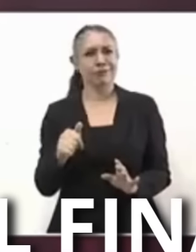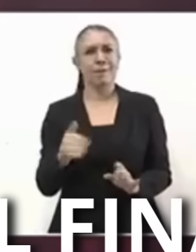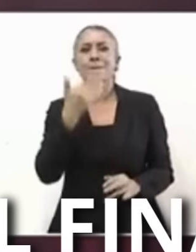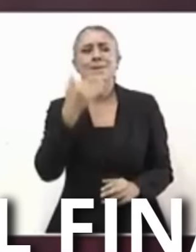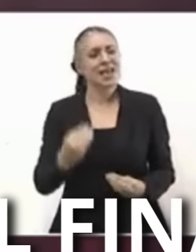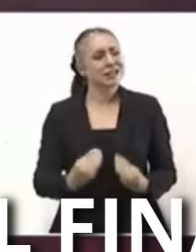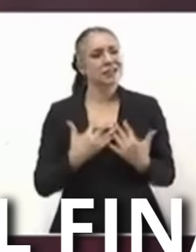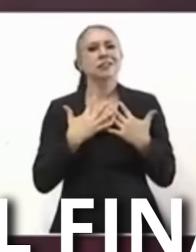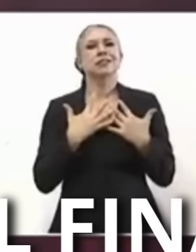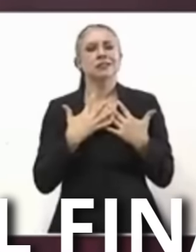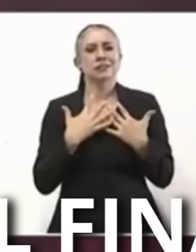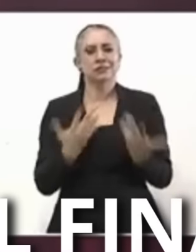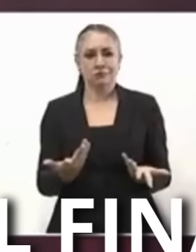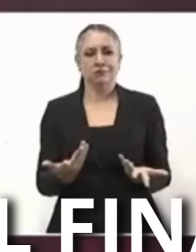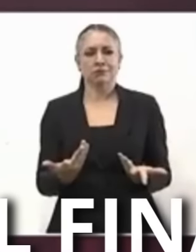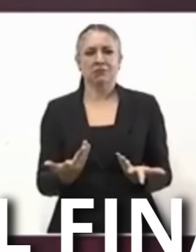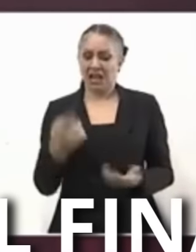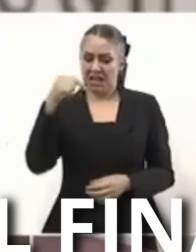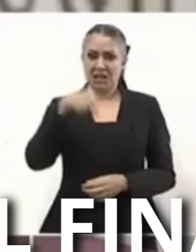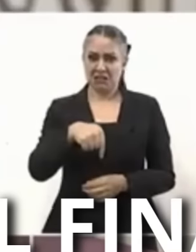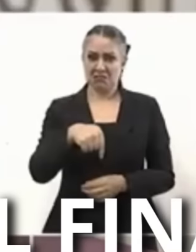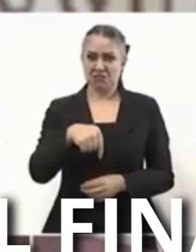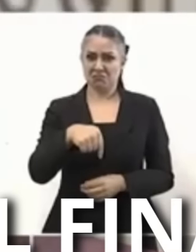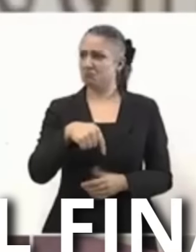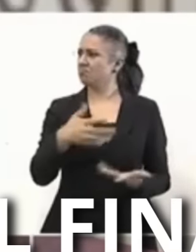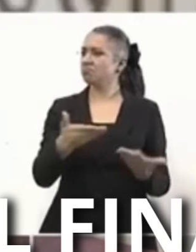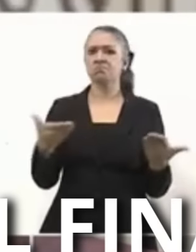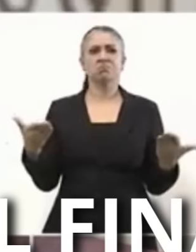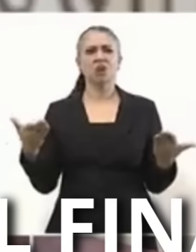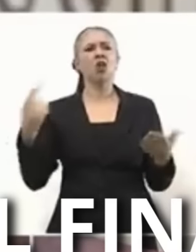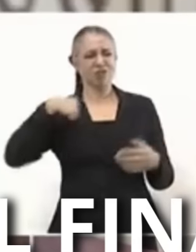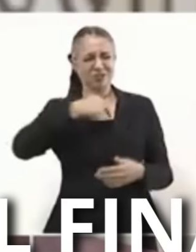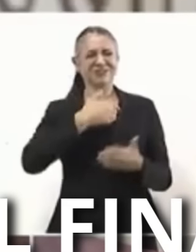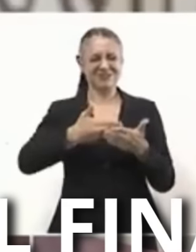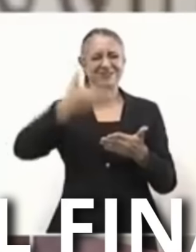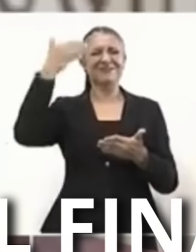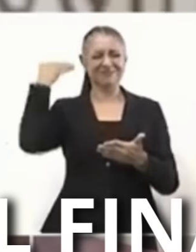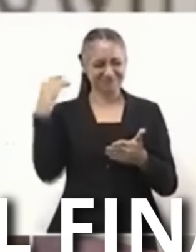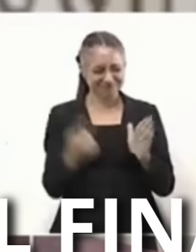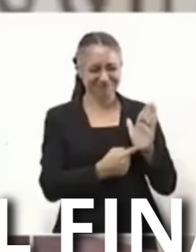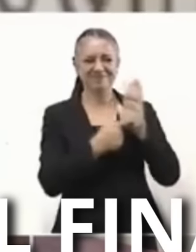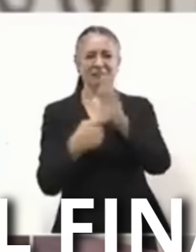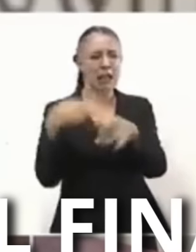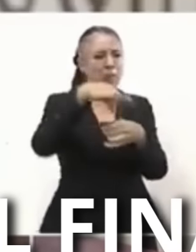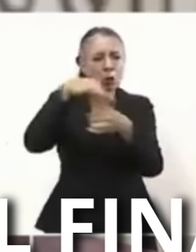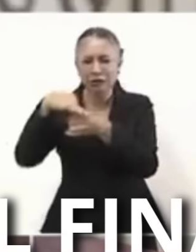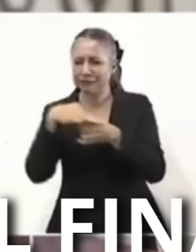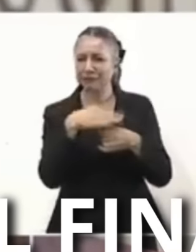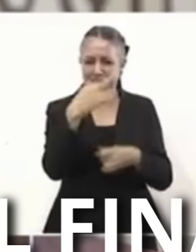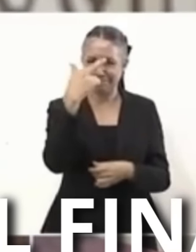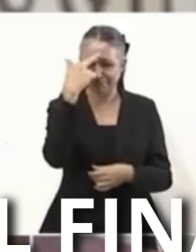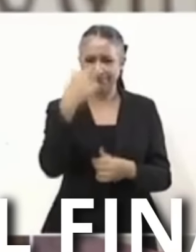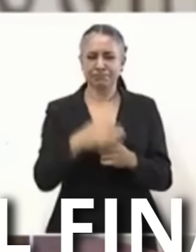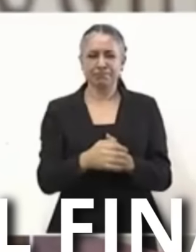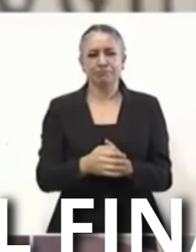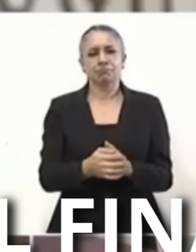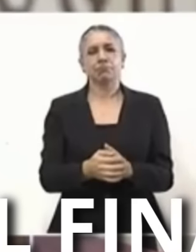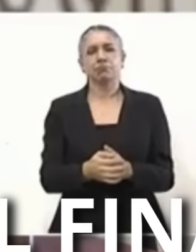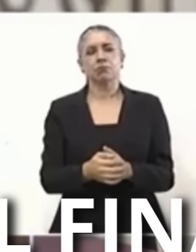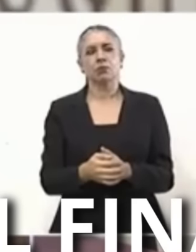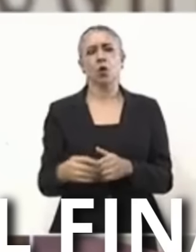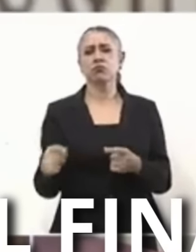Ustedes Porque aquí Justamente En este lugar Los planteamos Incluso los pusimos A votación Uno